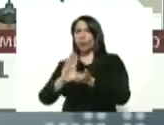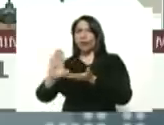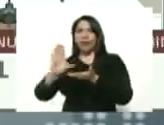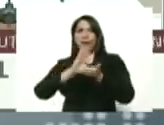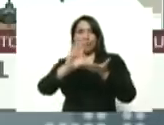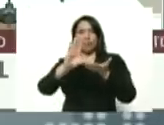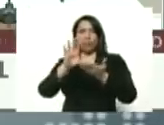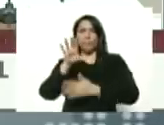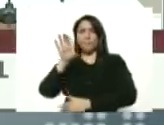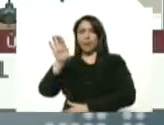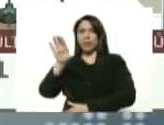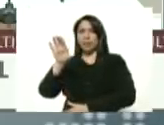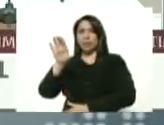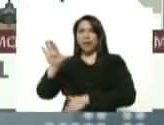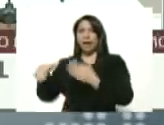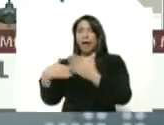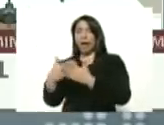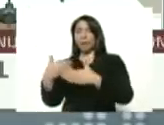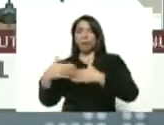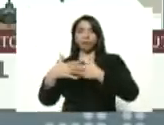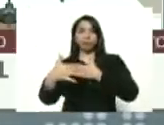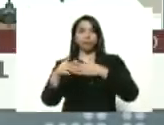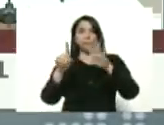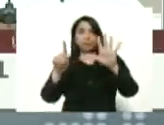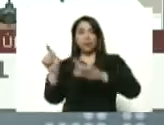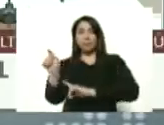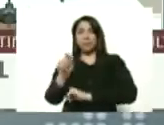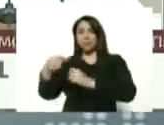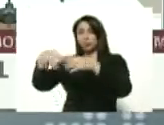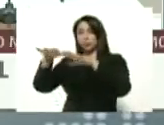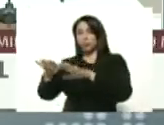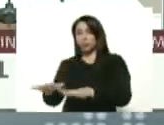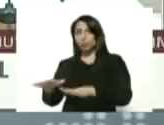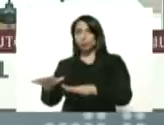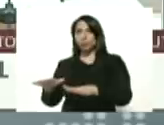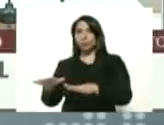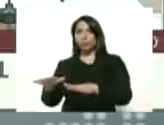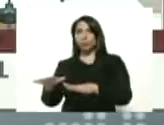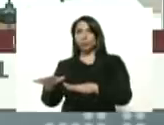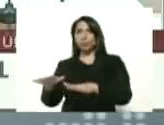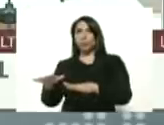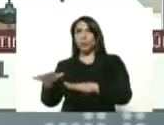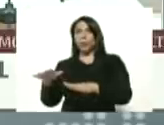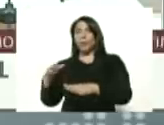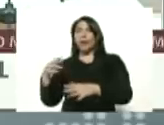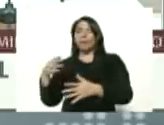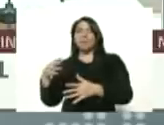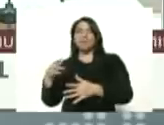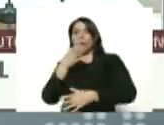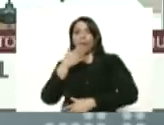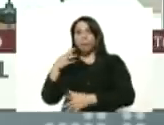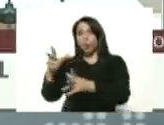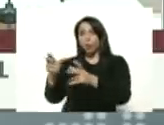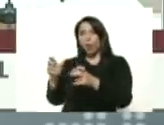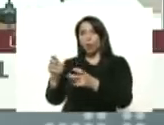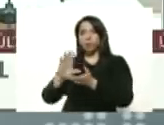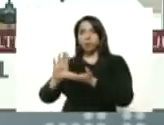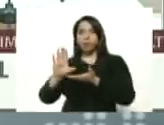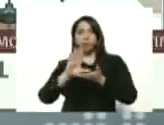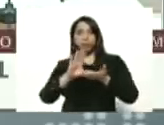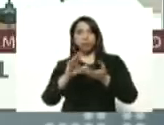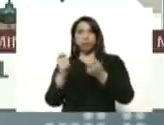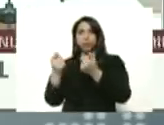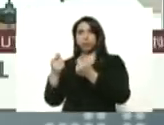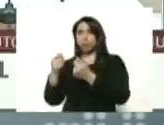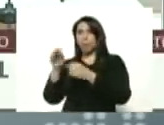hasta por un lazo de 6 meses y se suspendió la reclasificación de riesgo crediticio para proteger el